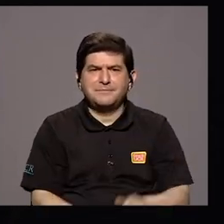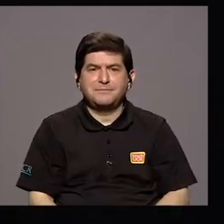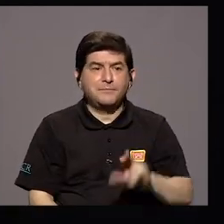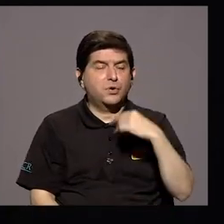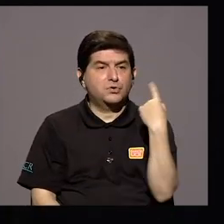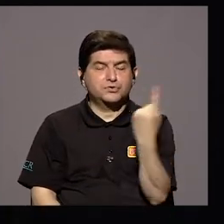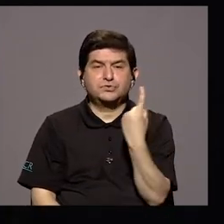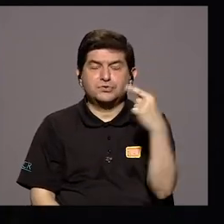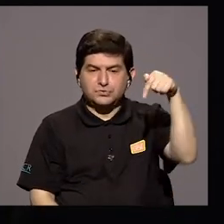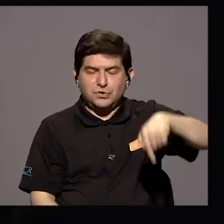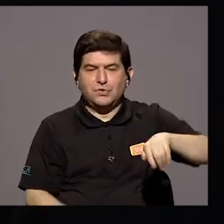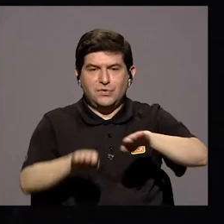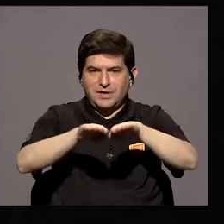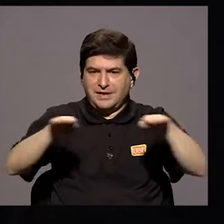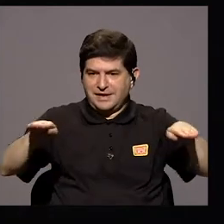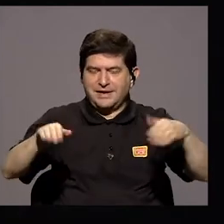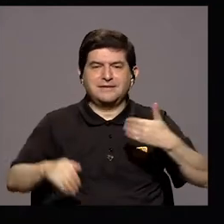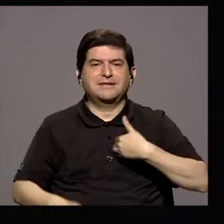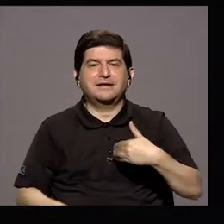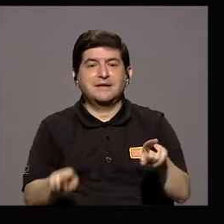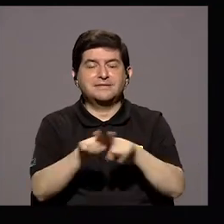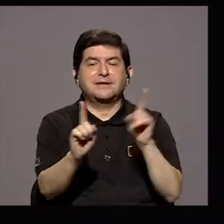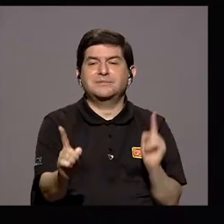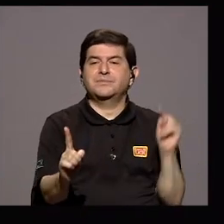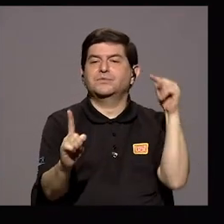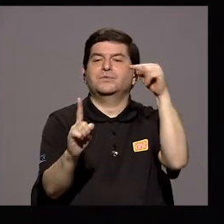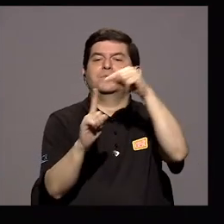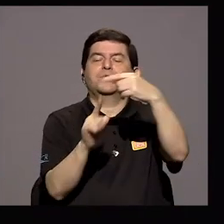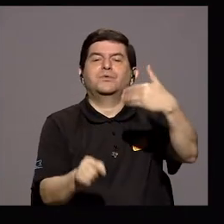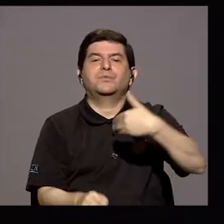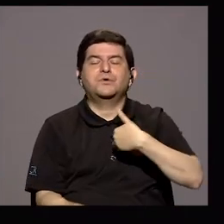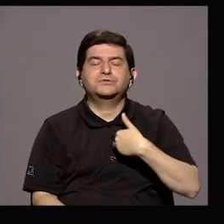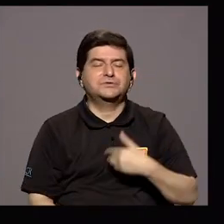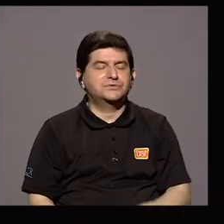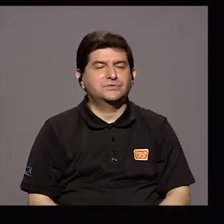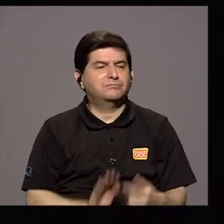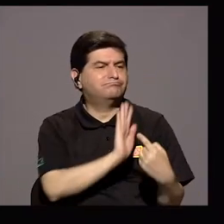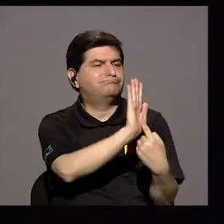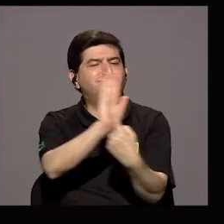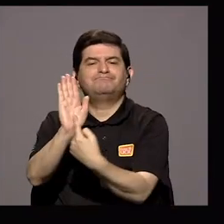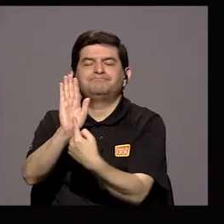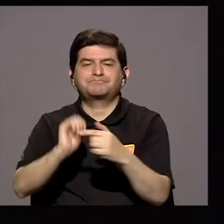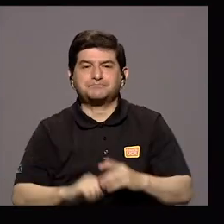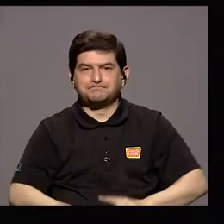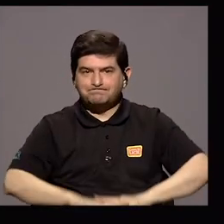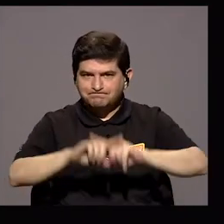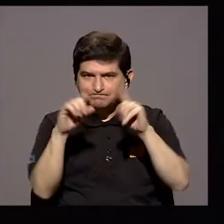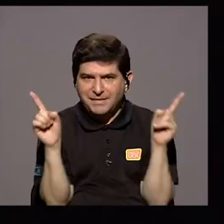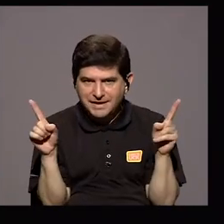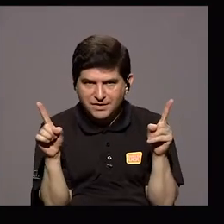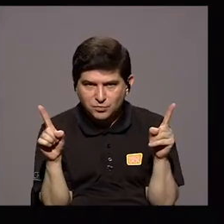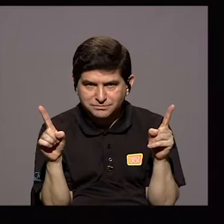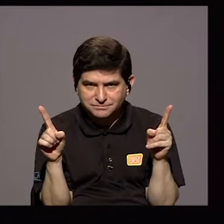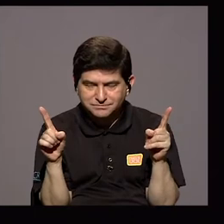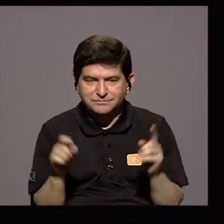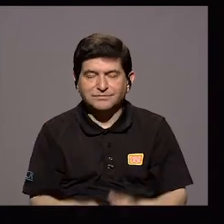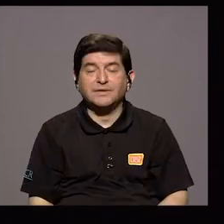no solo adornan Esta mesa Sino que tienen Una finalidad Para darlos a conocer Pero